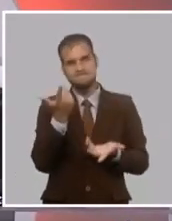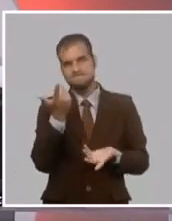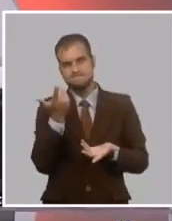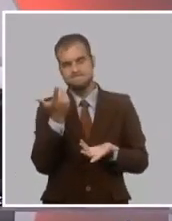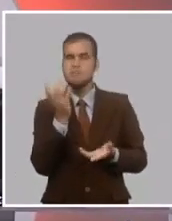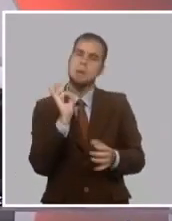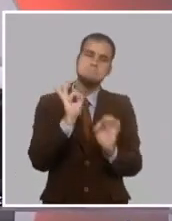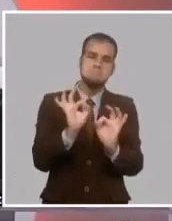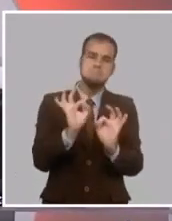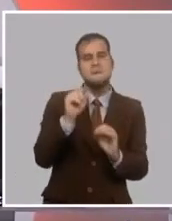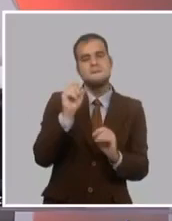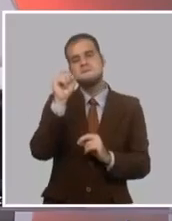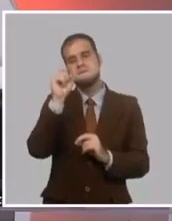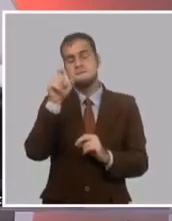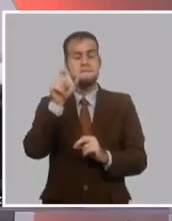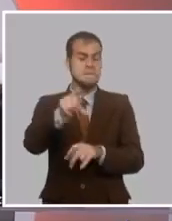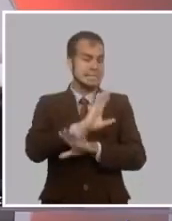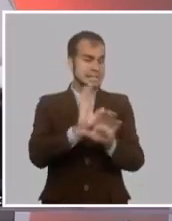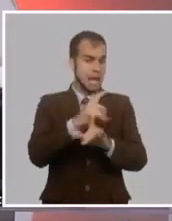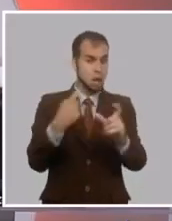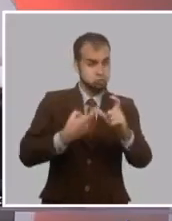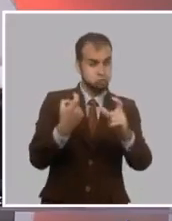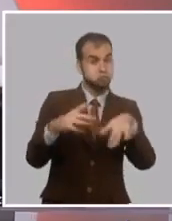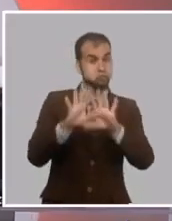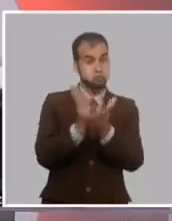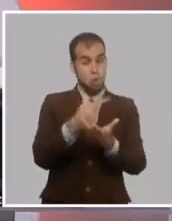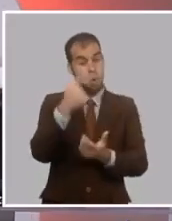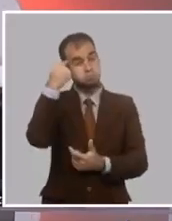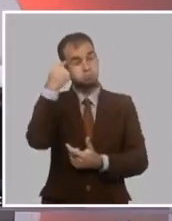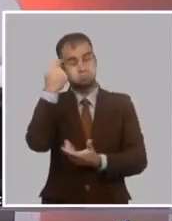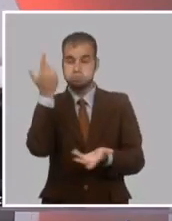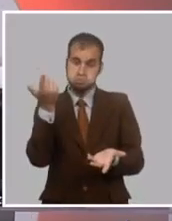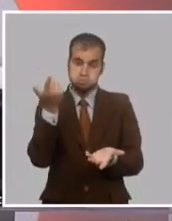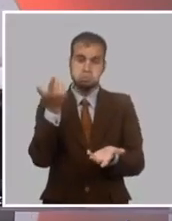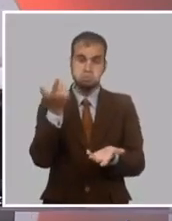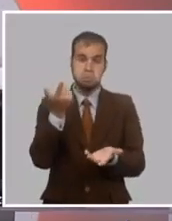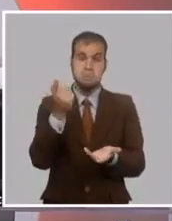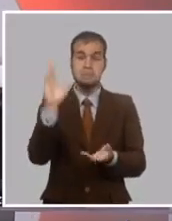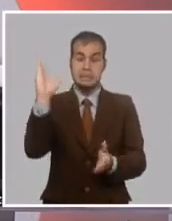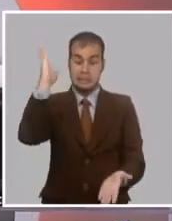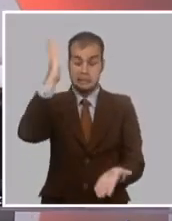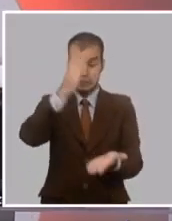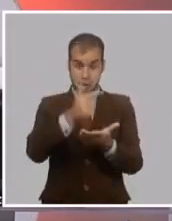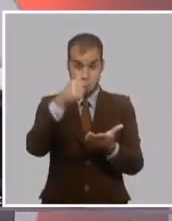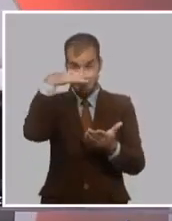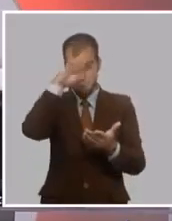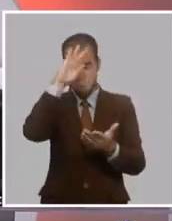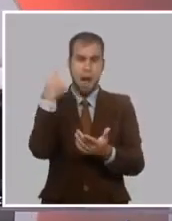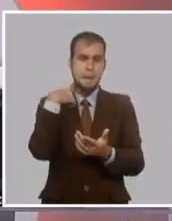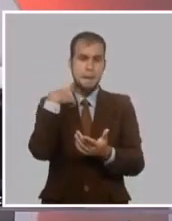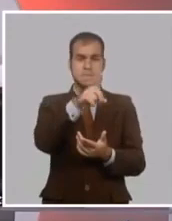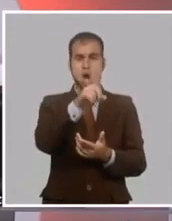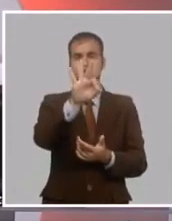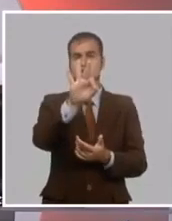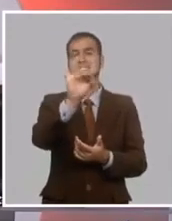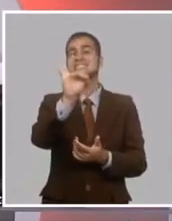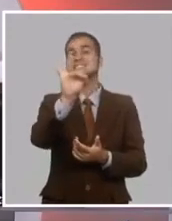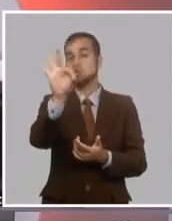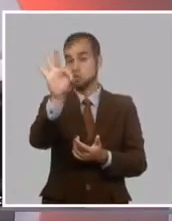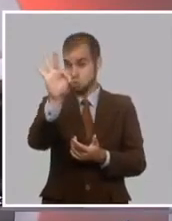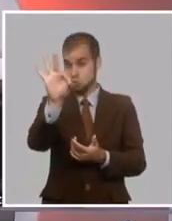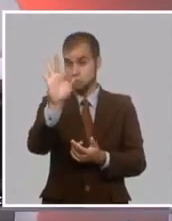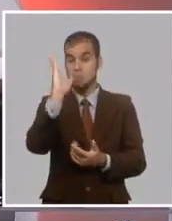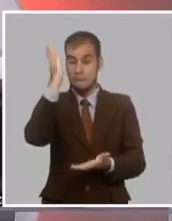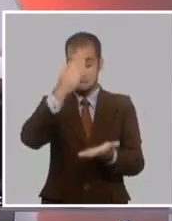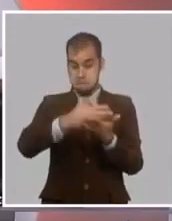los propios finales de la guerra y ya había algunos indicios en sus palabras cuando llega a Cuba en 1878, de